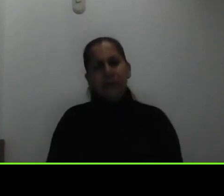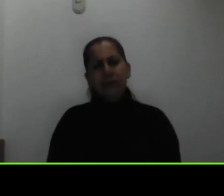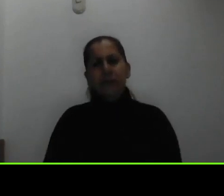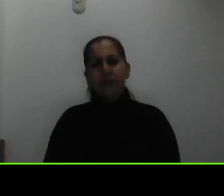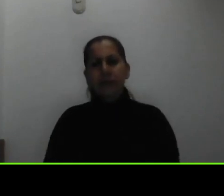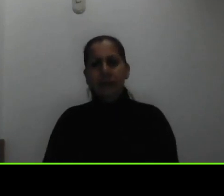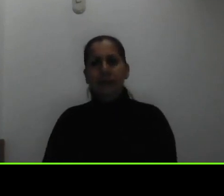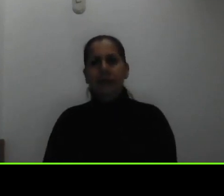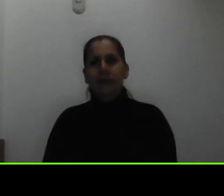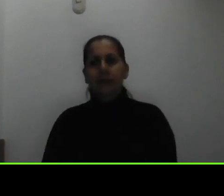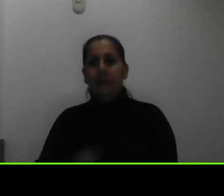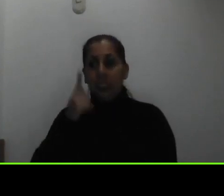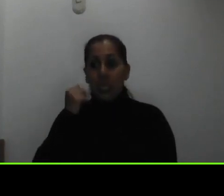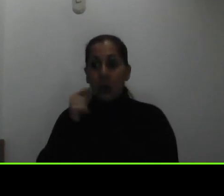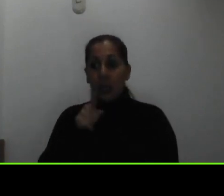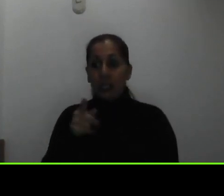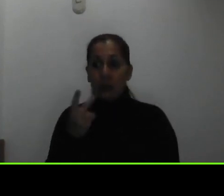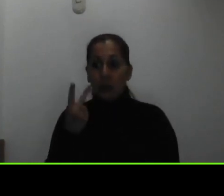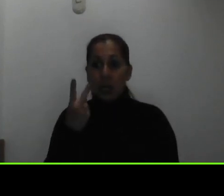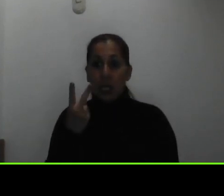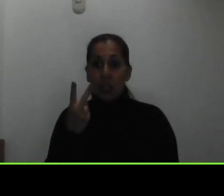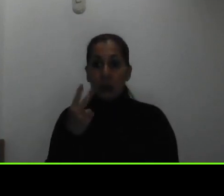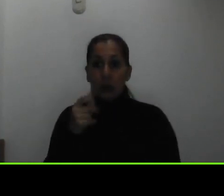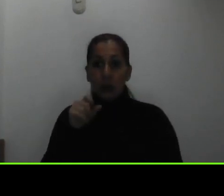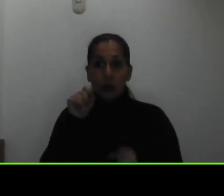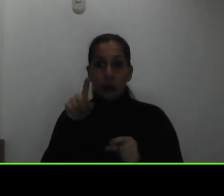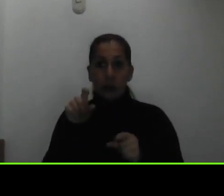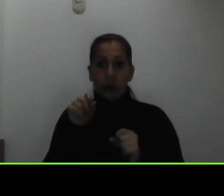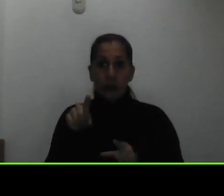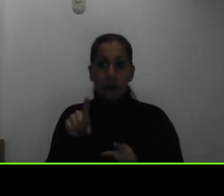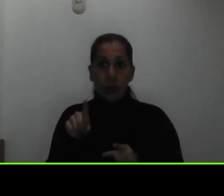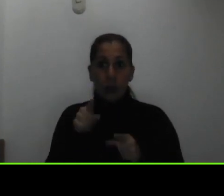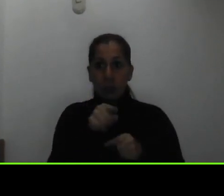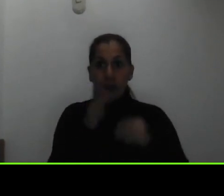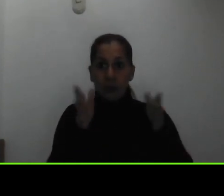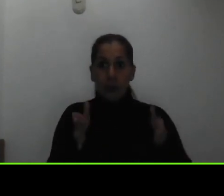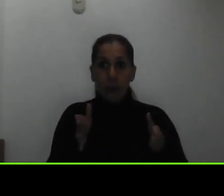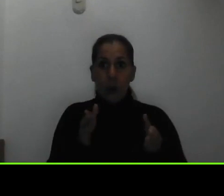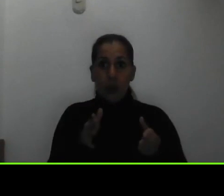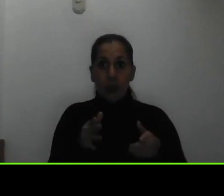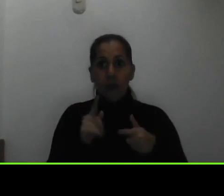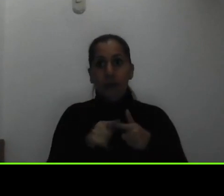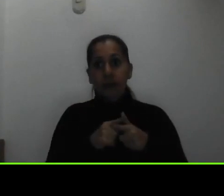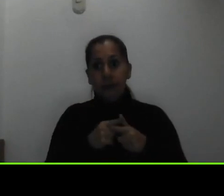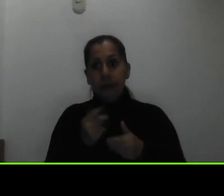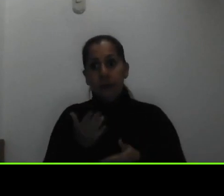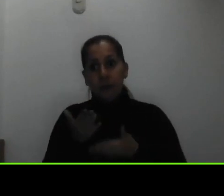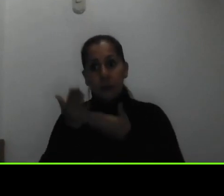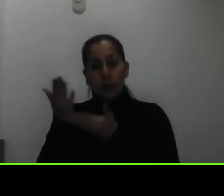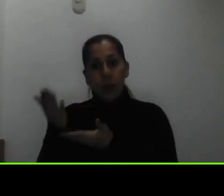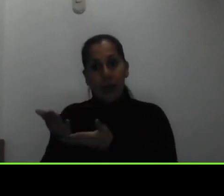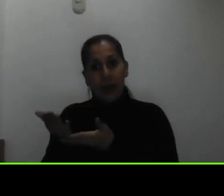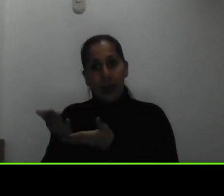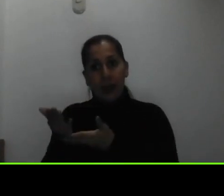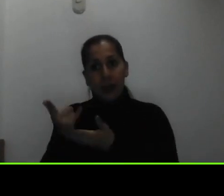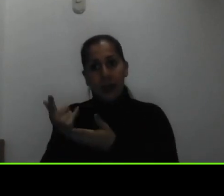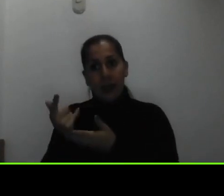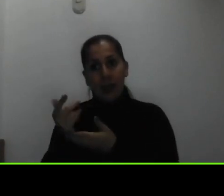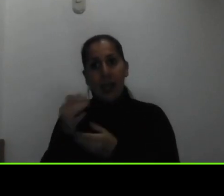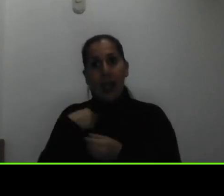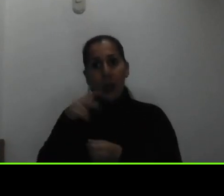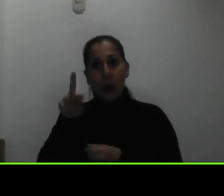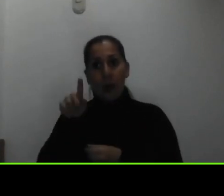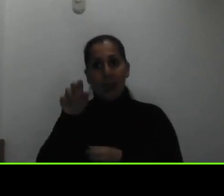creo que esas eran como las dos preguntas de este bloque entonces voy a darle el pase a la compañera